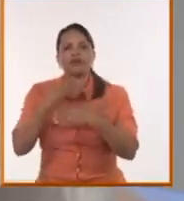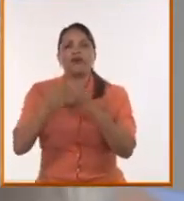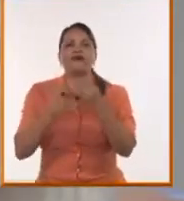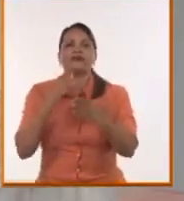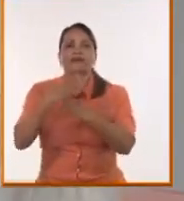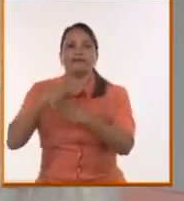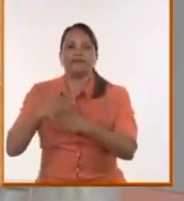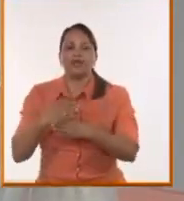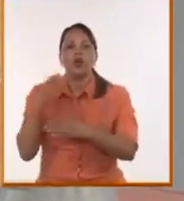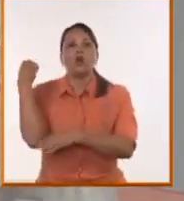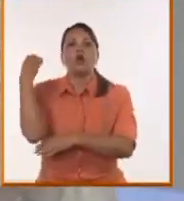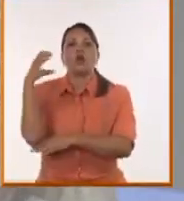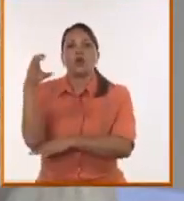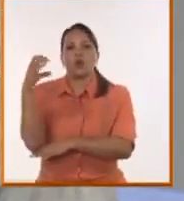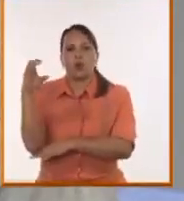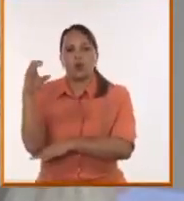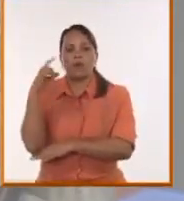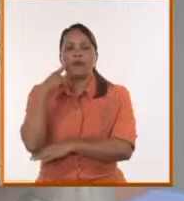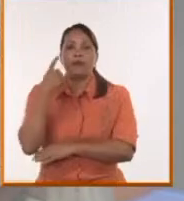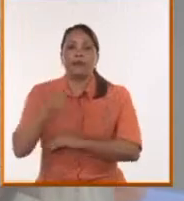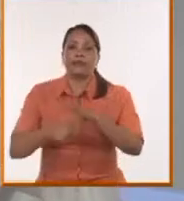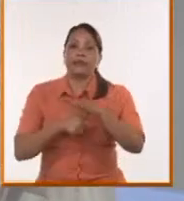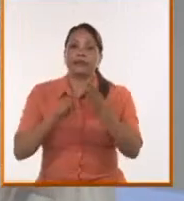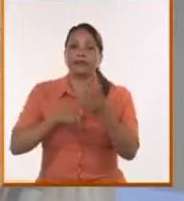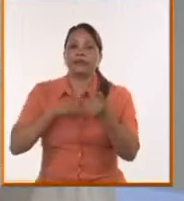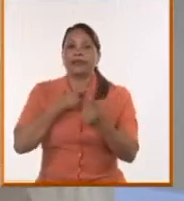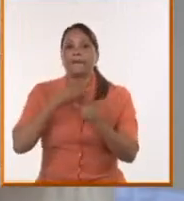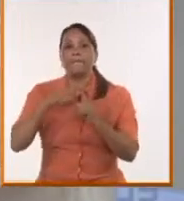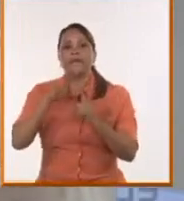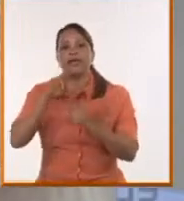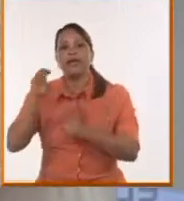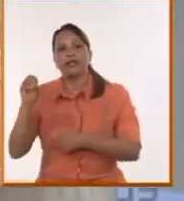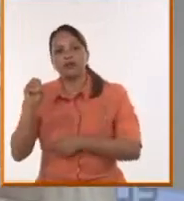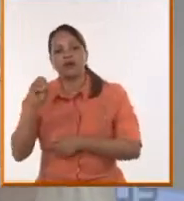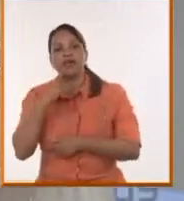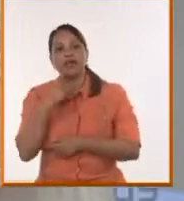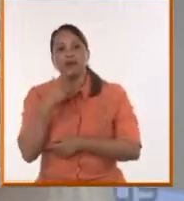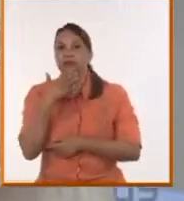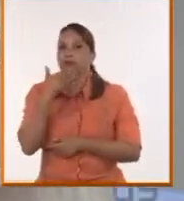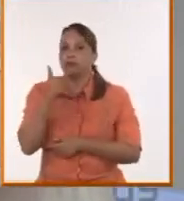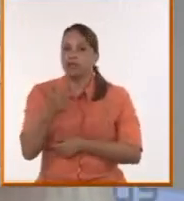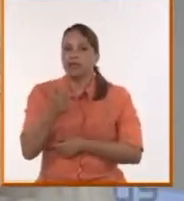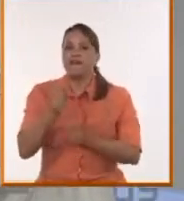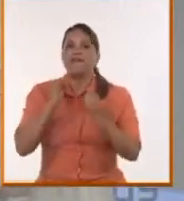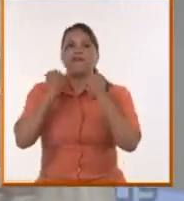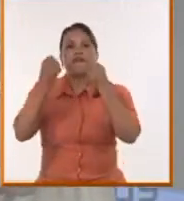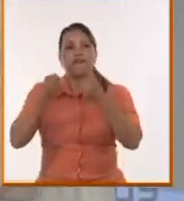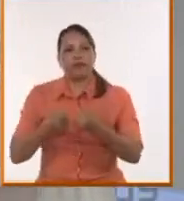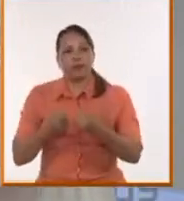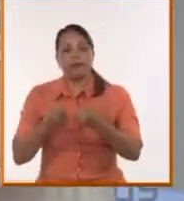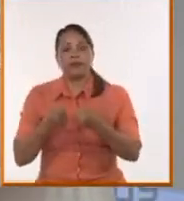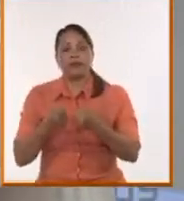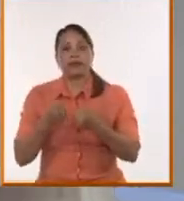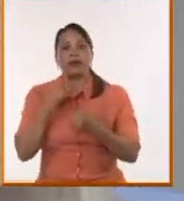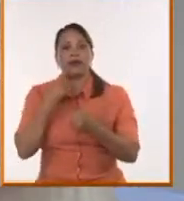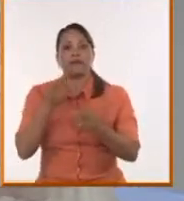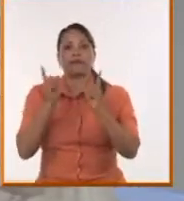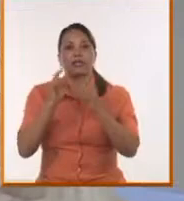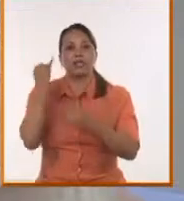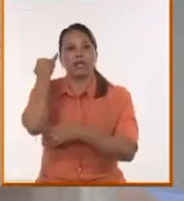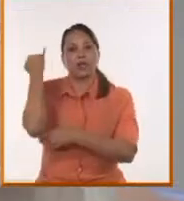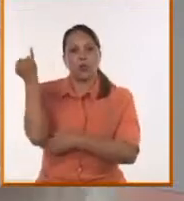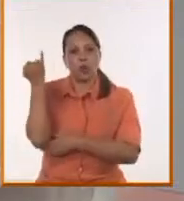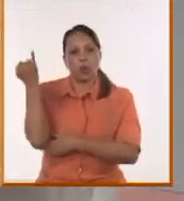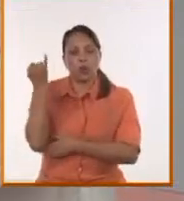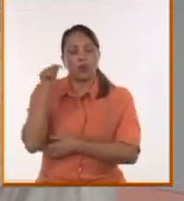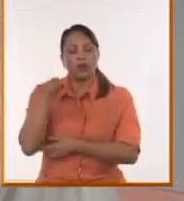Colombia, con un presidente Petro, que para mí es lo más firme a nivel de política ideológica que estamos teniendo en palabra en el